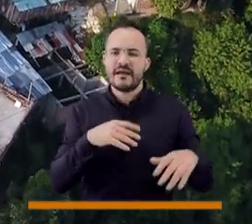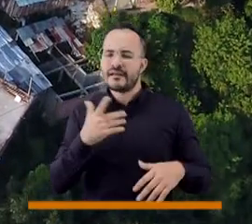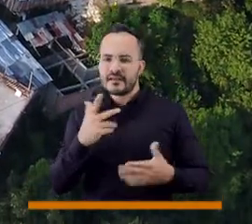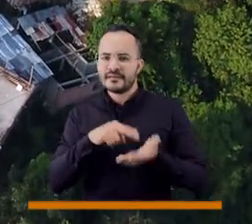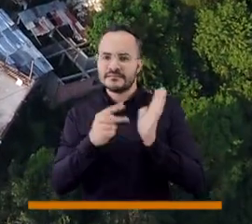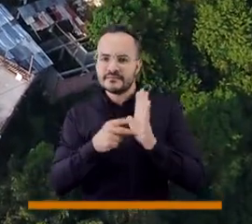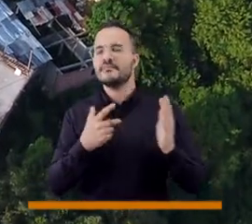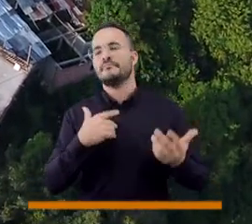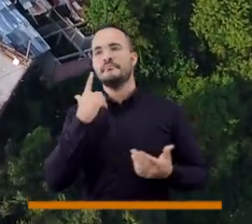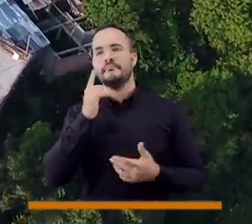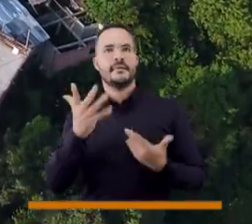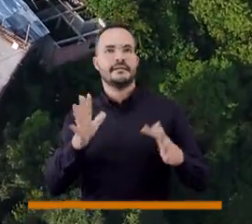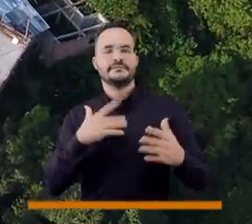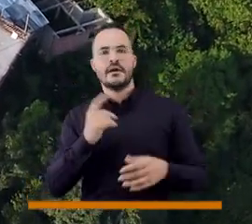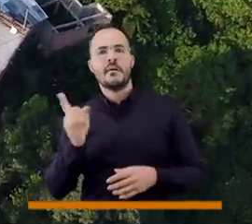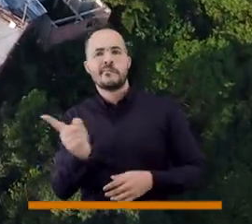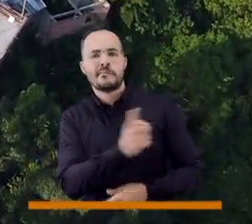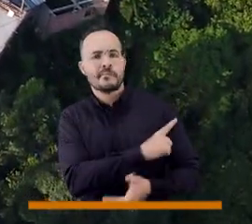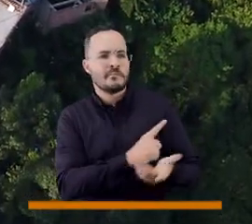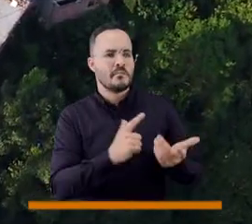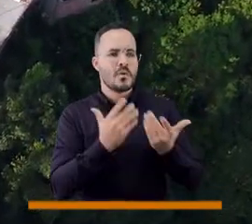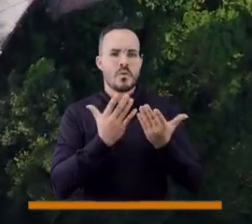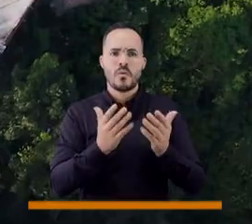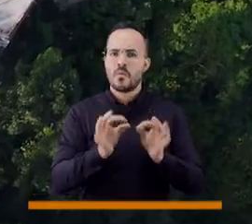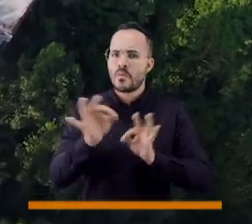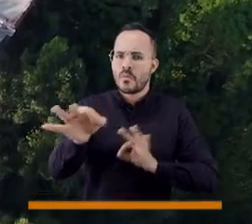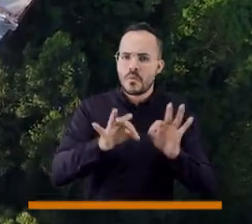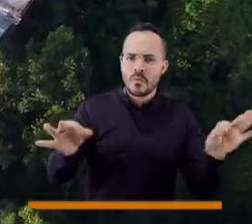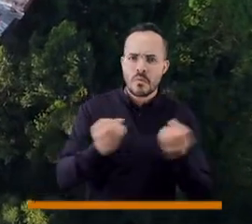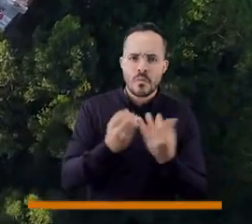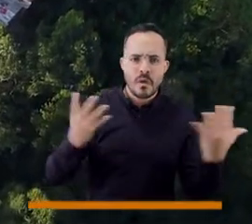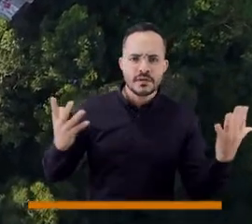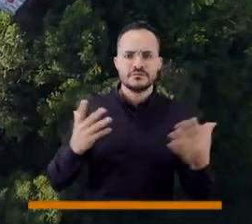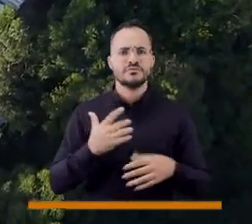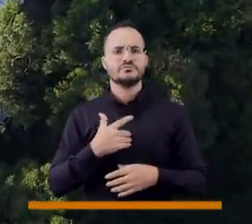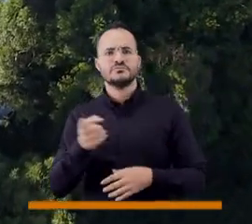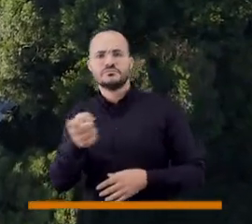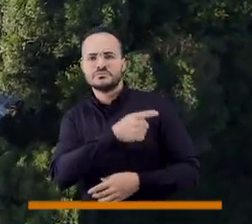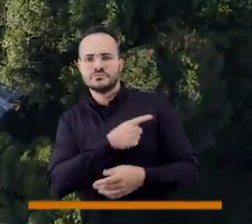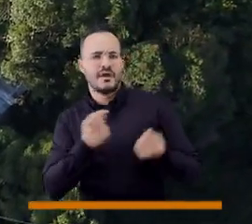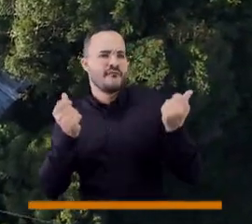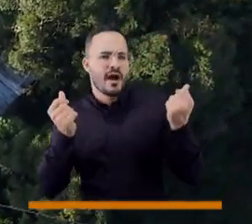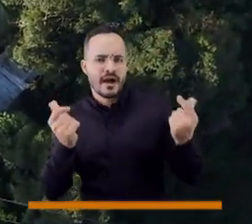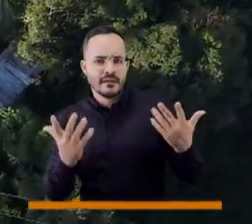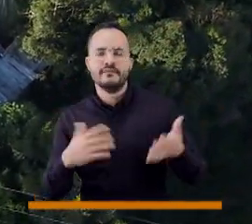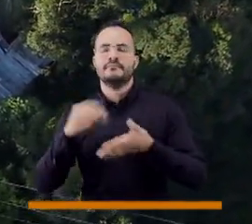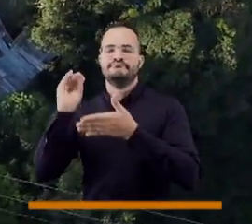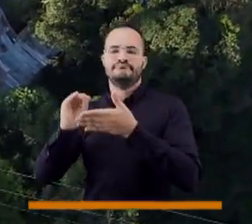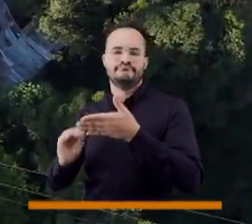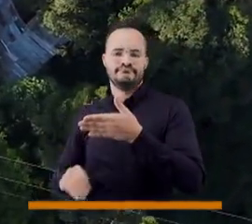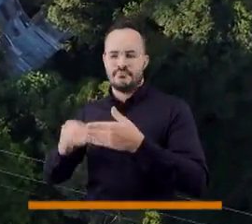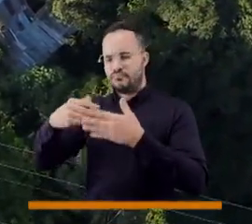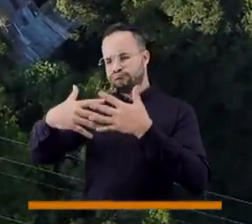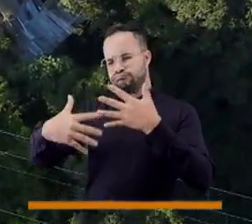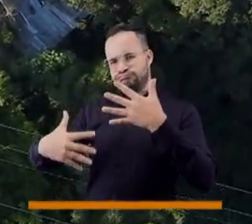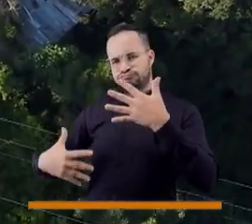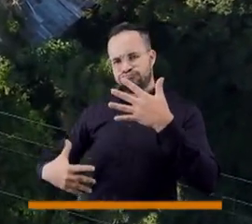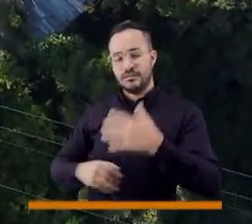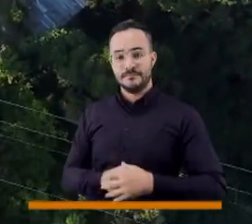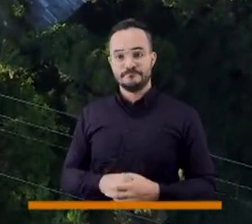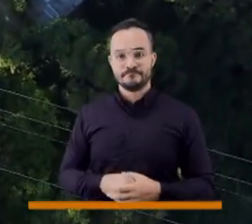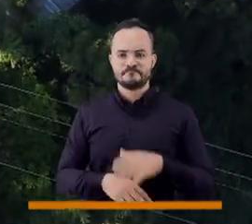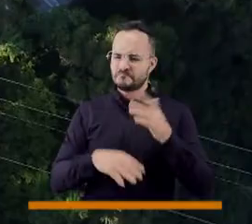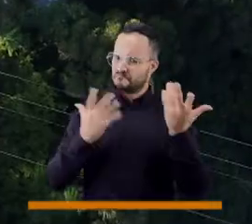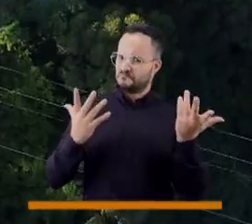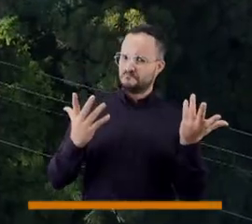inventario de los bienes, de los lotes, de todo lo que hay en el territorio. ¿Para qué sirve eso? A partir de